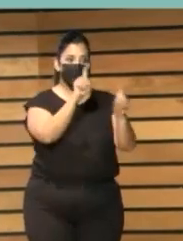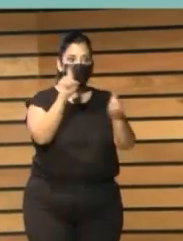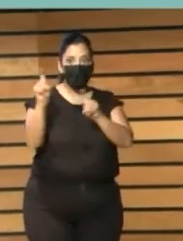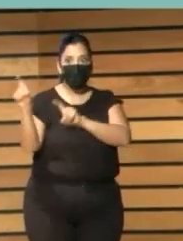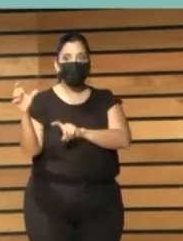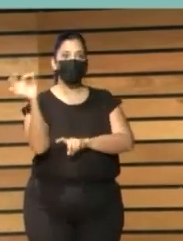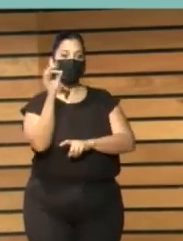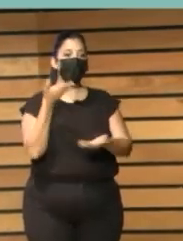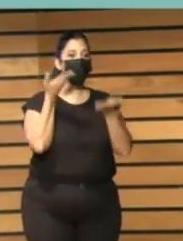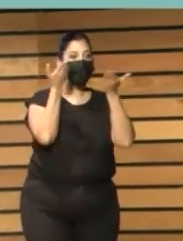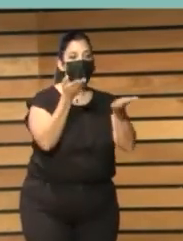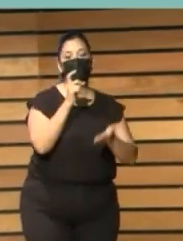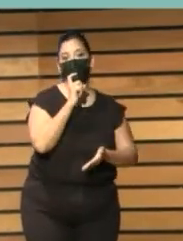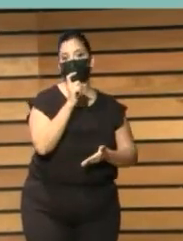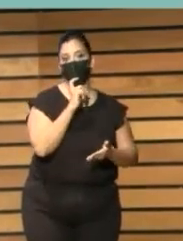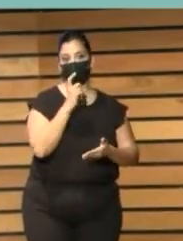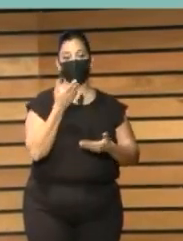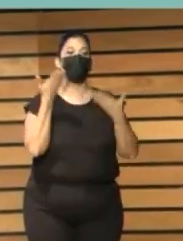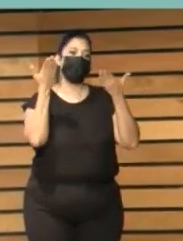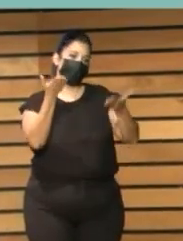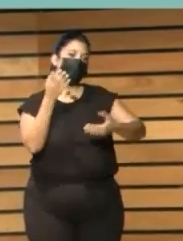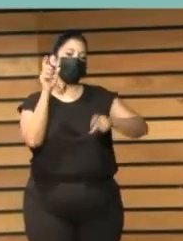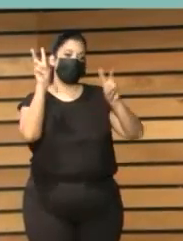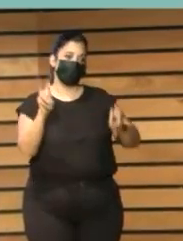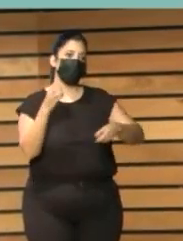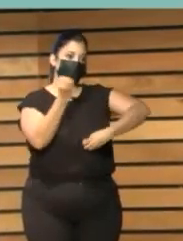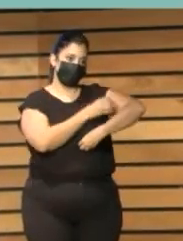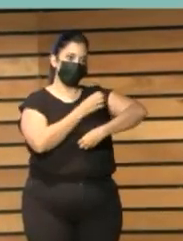empleos de los fondos europeos en breve.